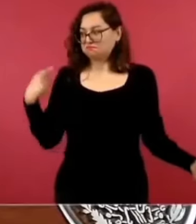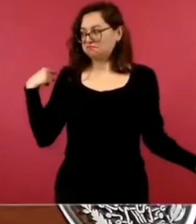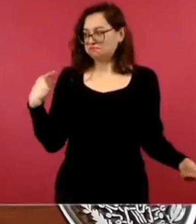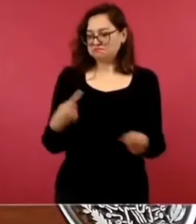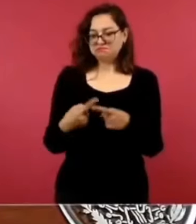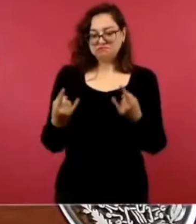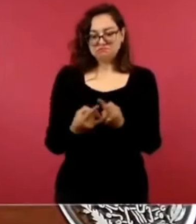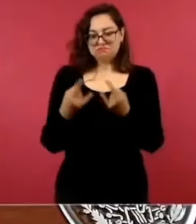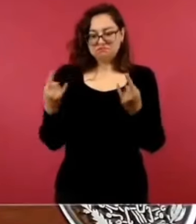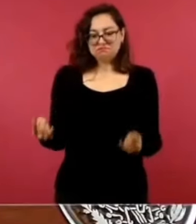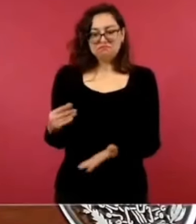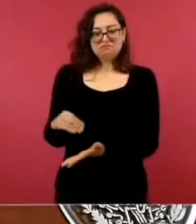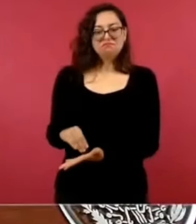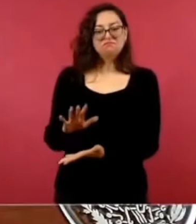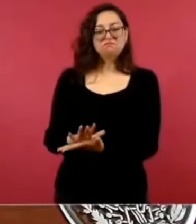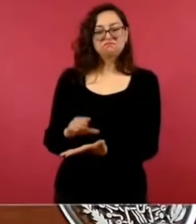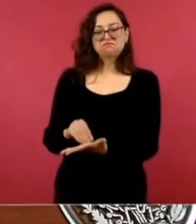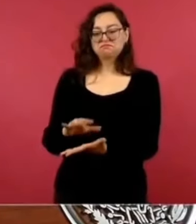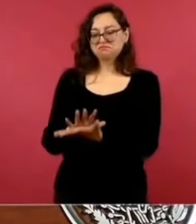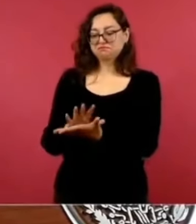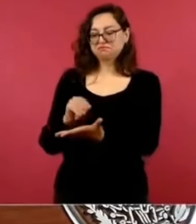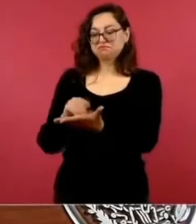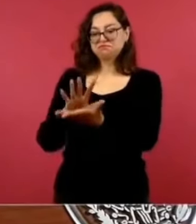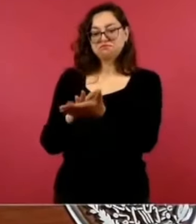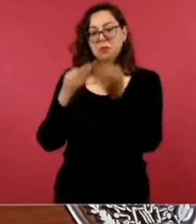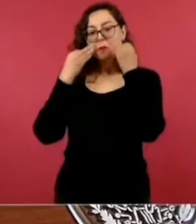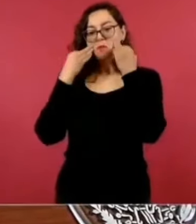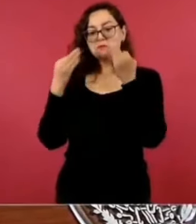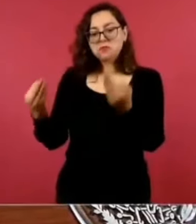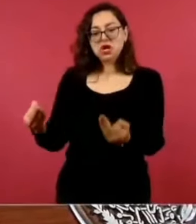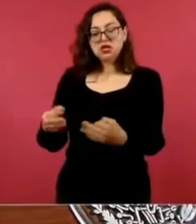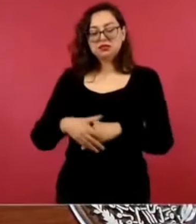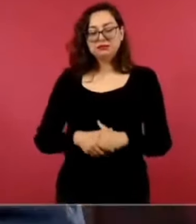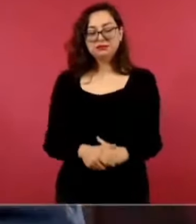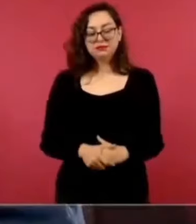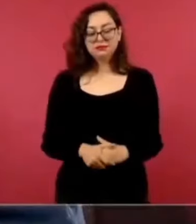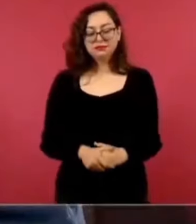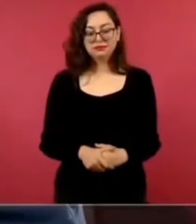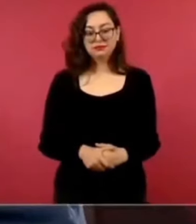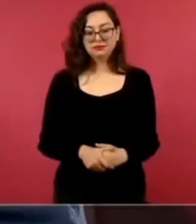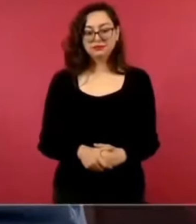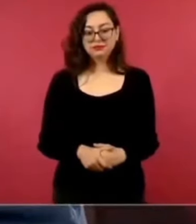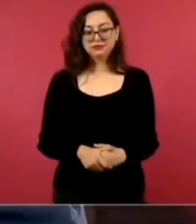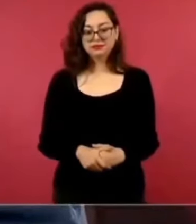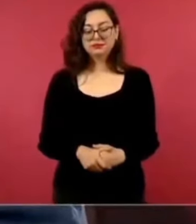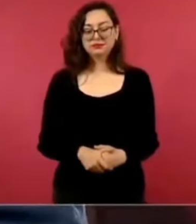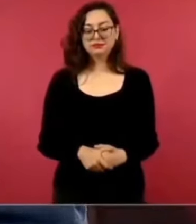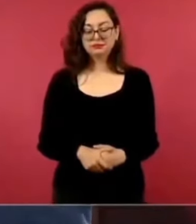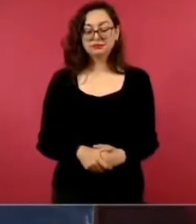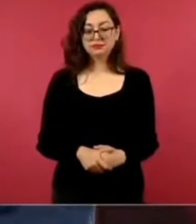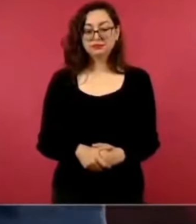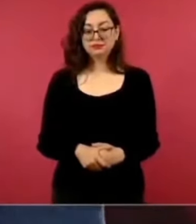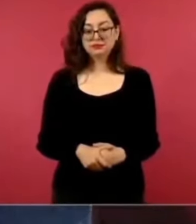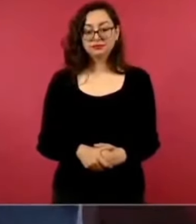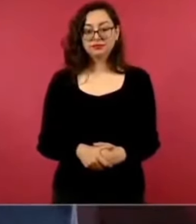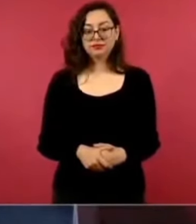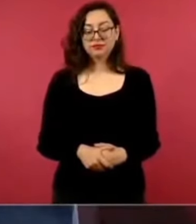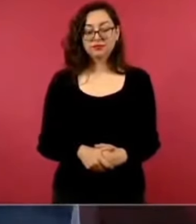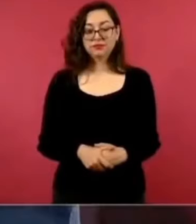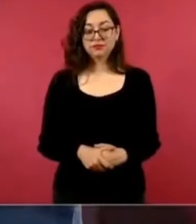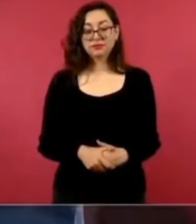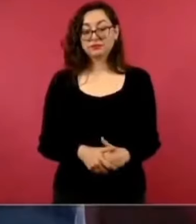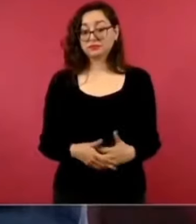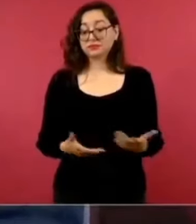pero precisamente